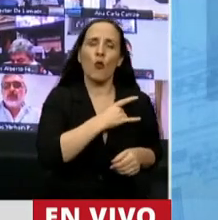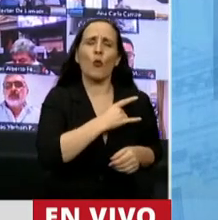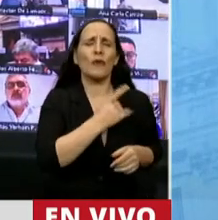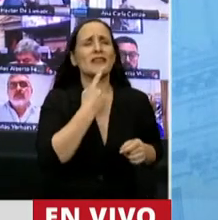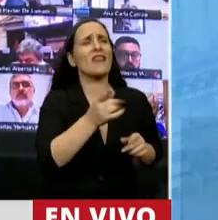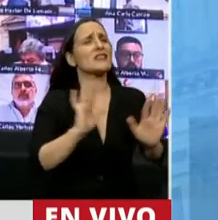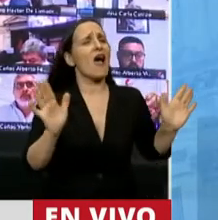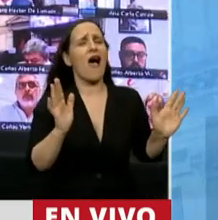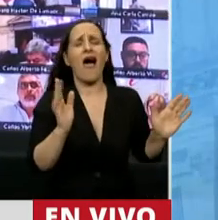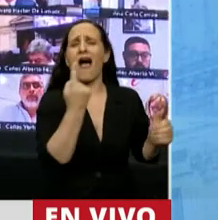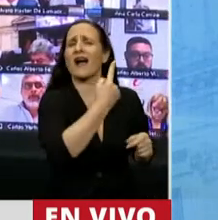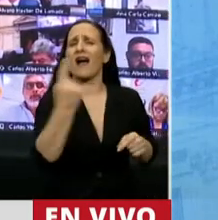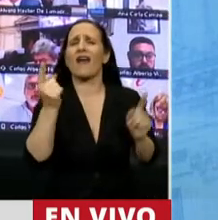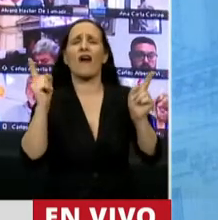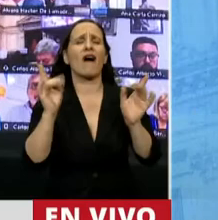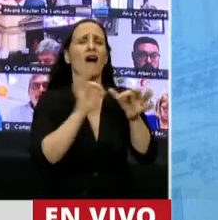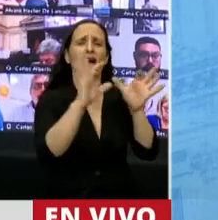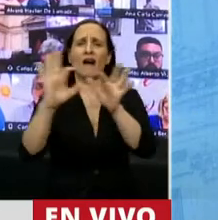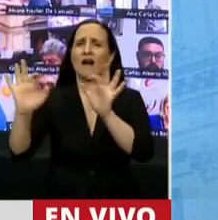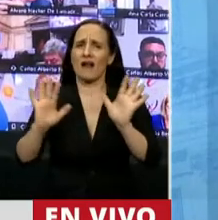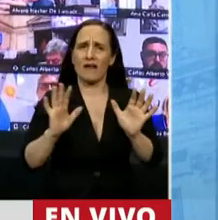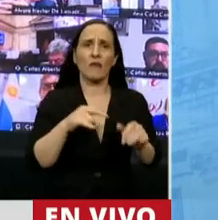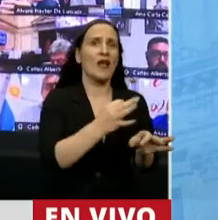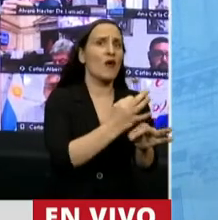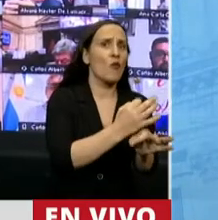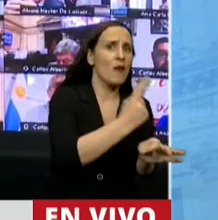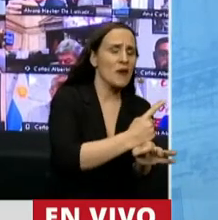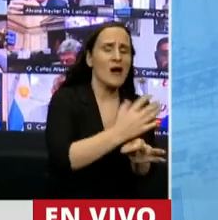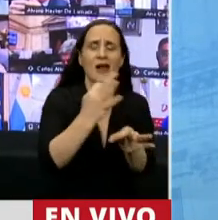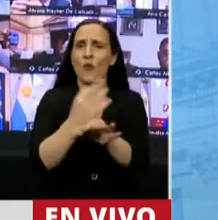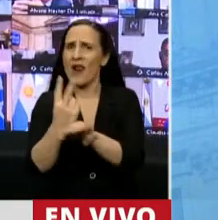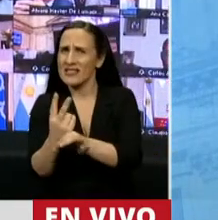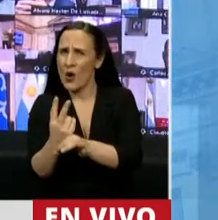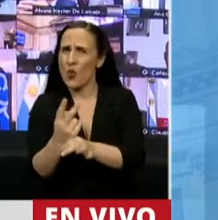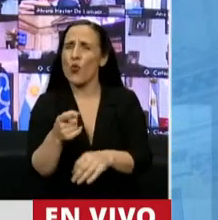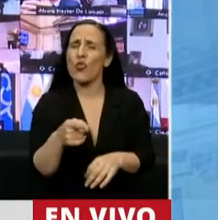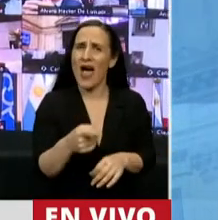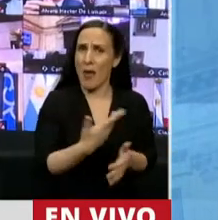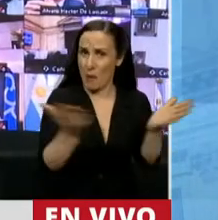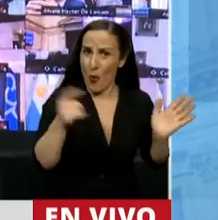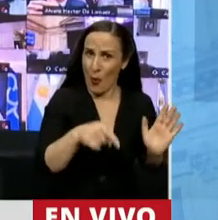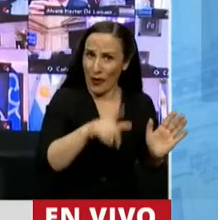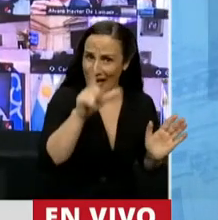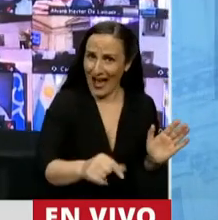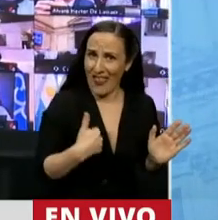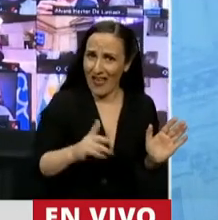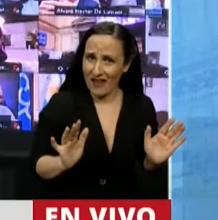cátedra y que en las escuelas primarias y secundarias públicas del país